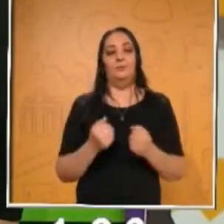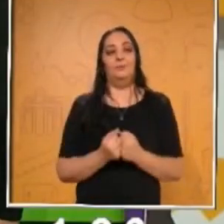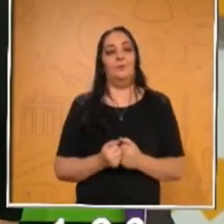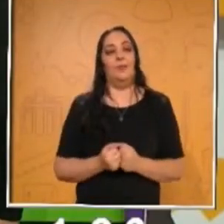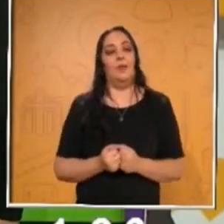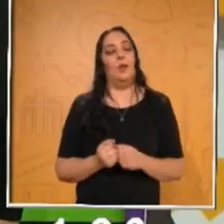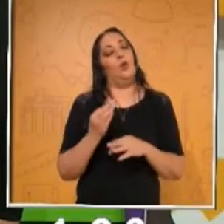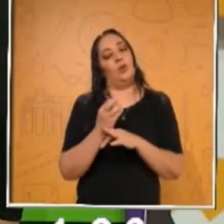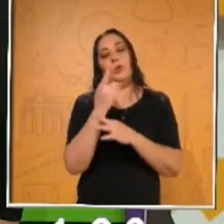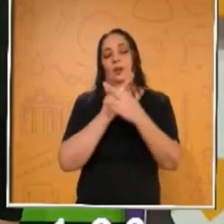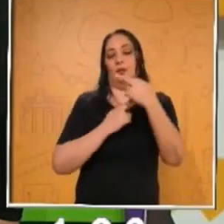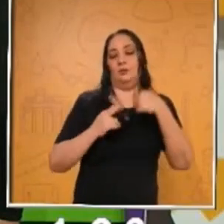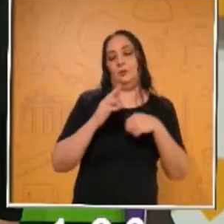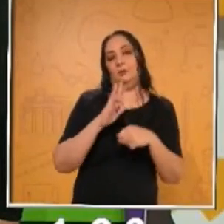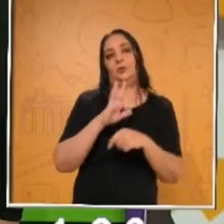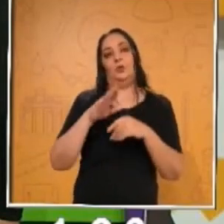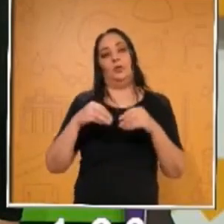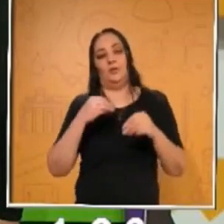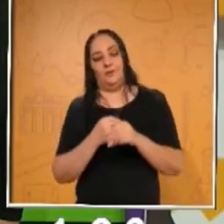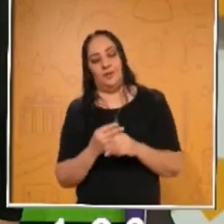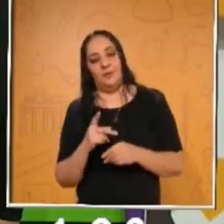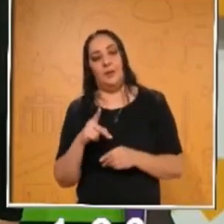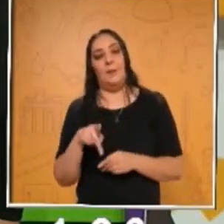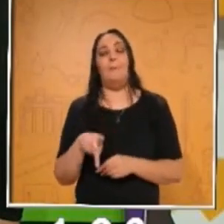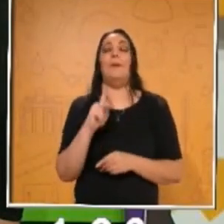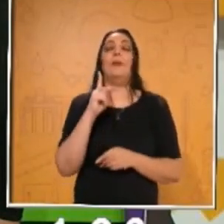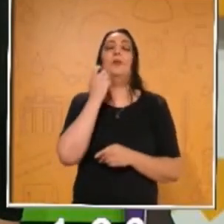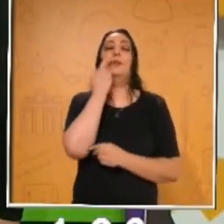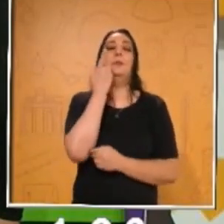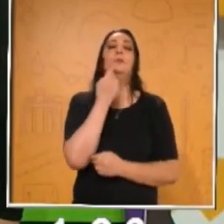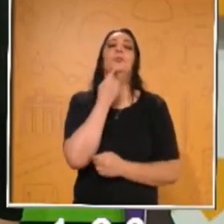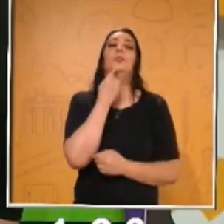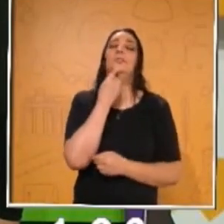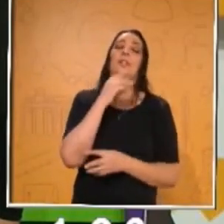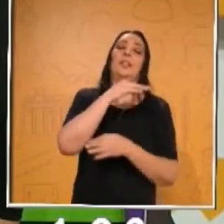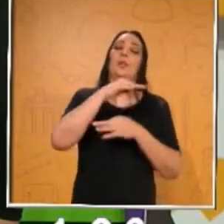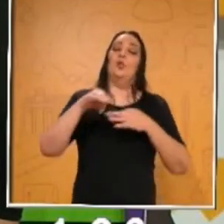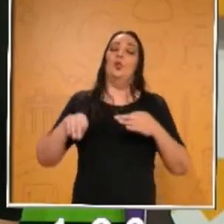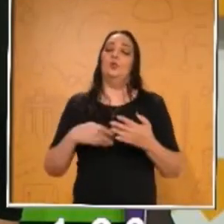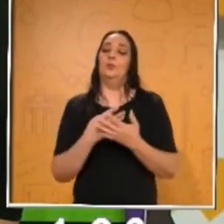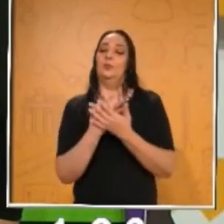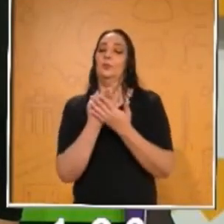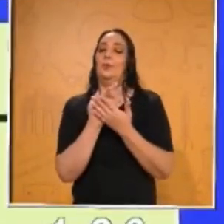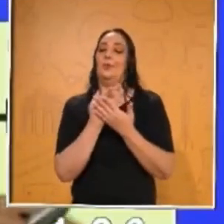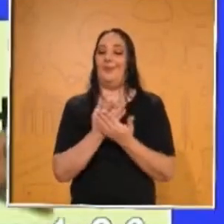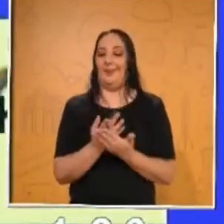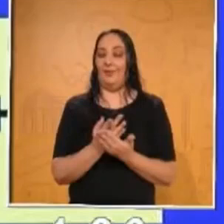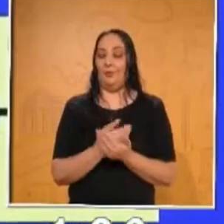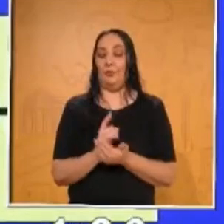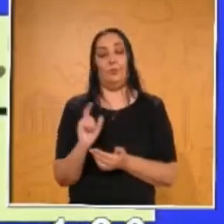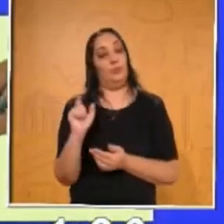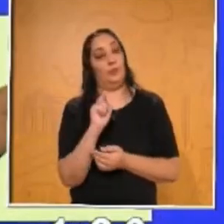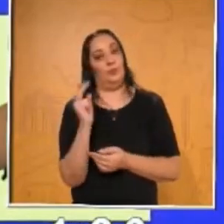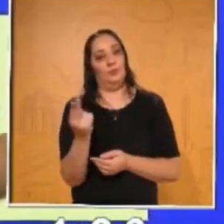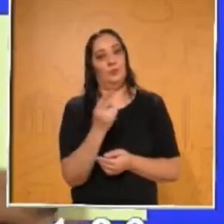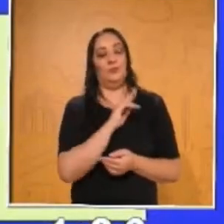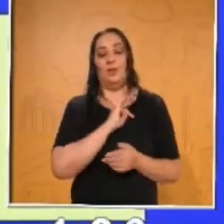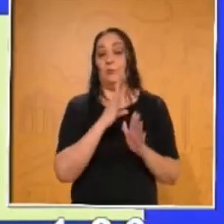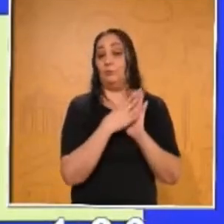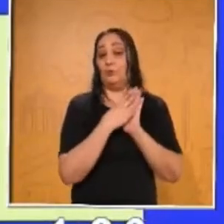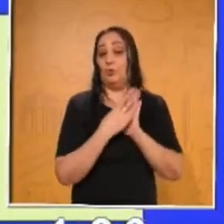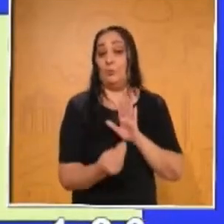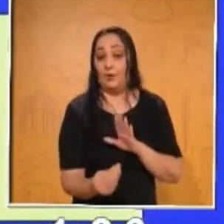perdón, a un pequeño corte. No sin antes dejarles lo que todos han estado esperando. Espero lo hayan alcanzado a copiar.